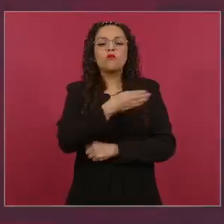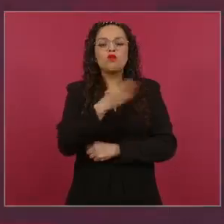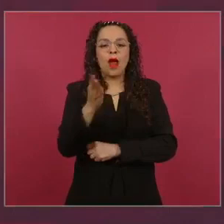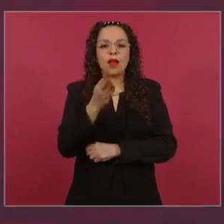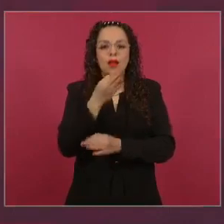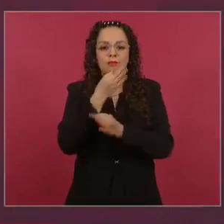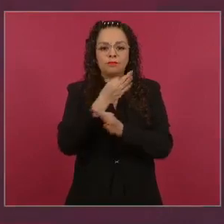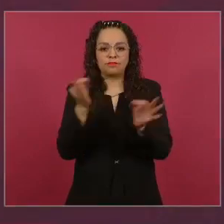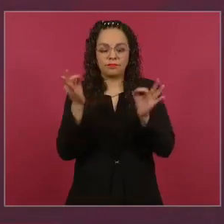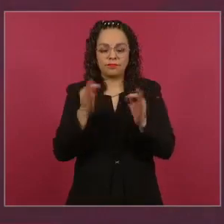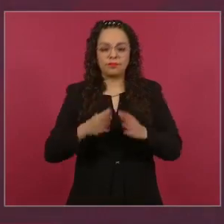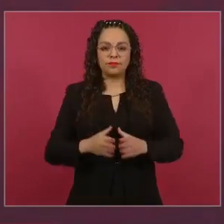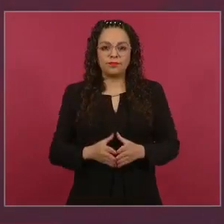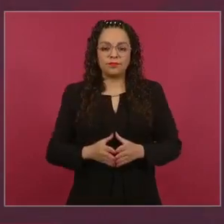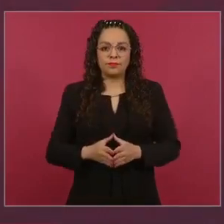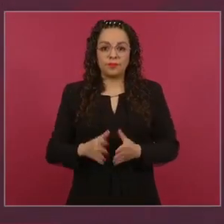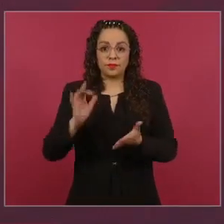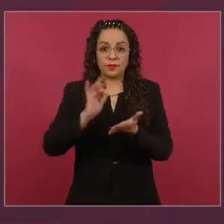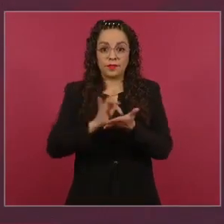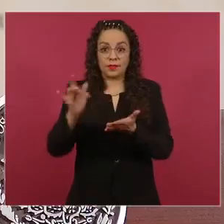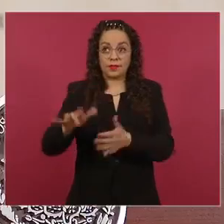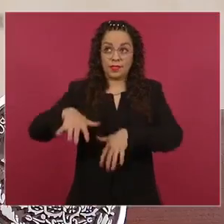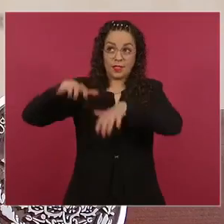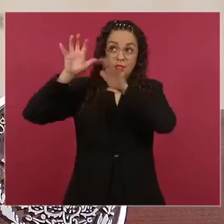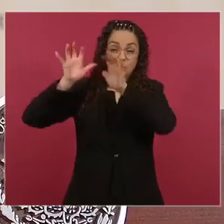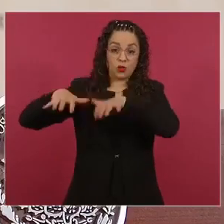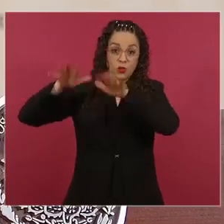RTG Noticias, Maui Ortiz.